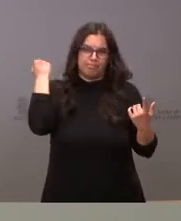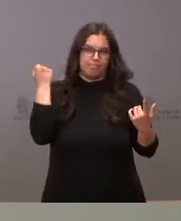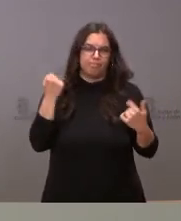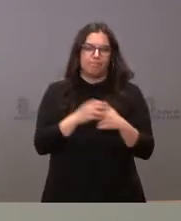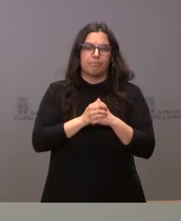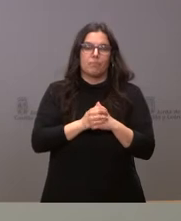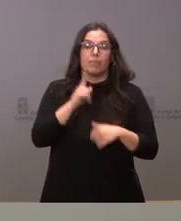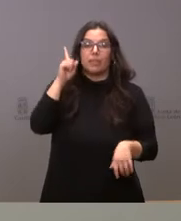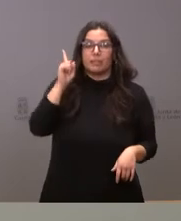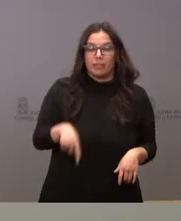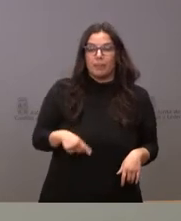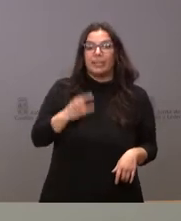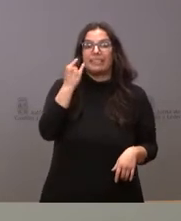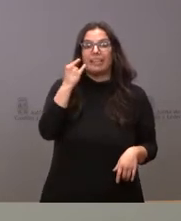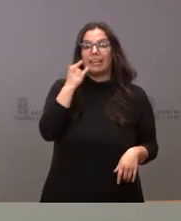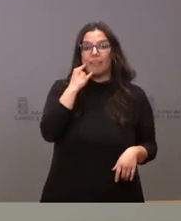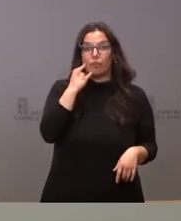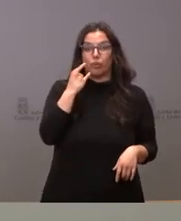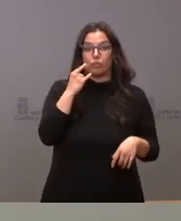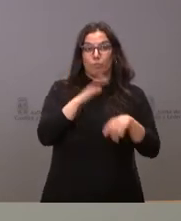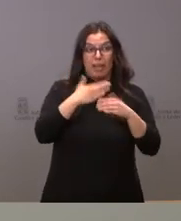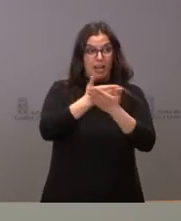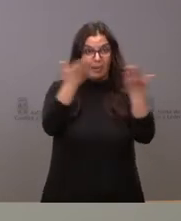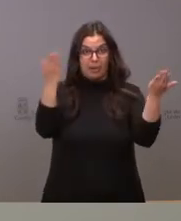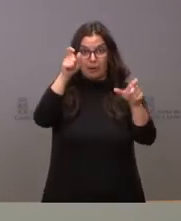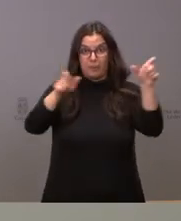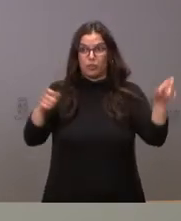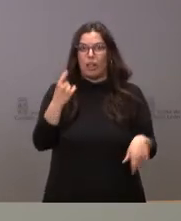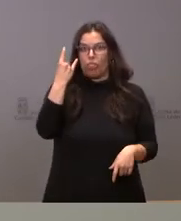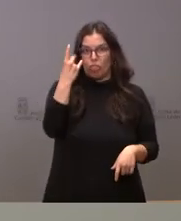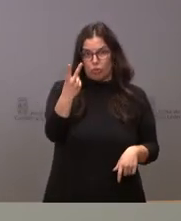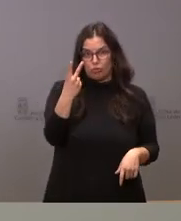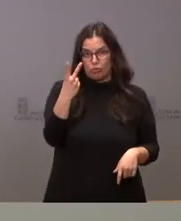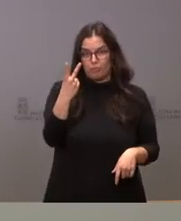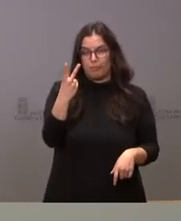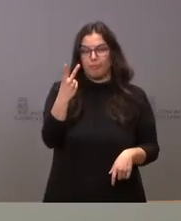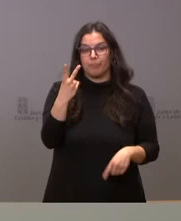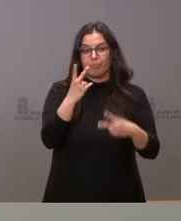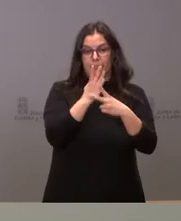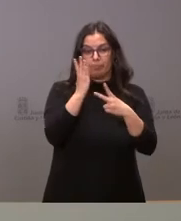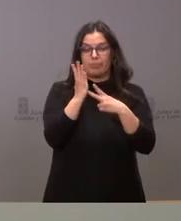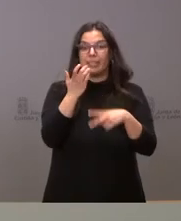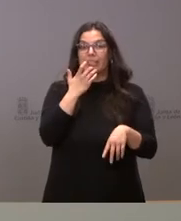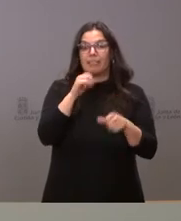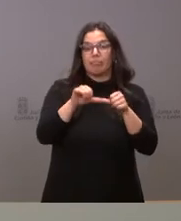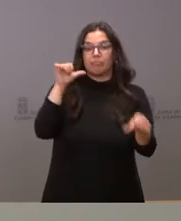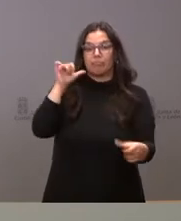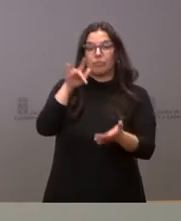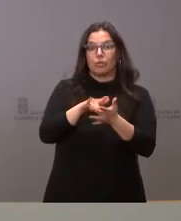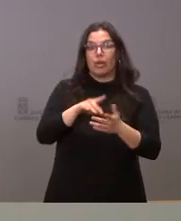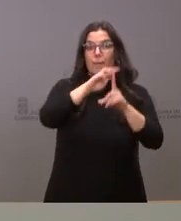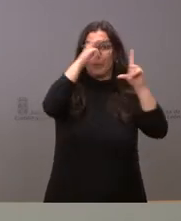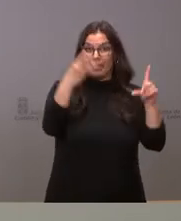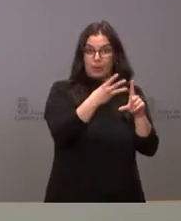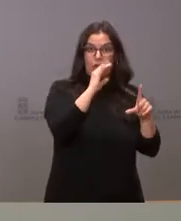también que hay dos teléfonos a disposición del conjunto de los ciudadanos. Si en momentos anteriores les dijimos que había una página